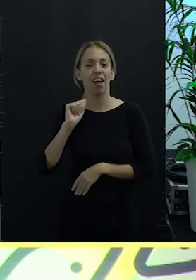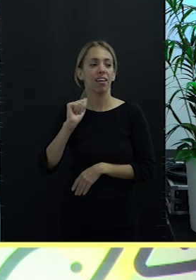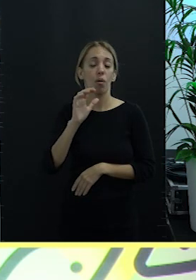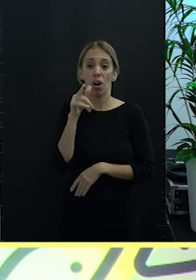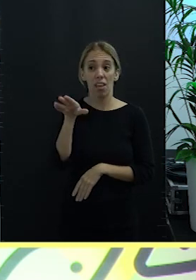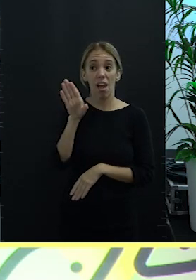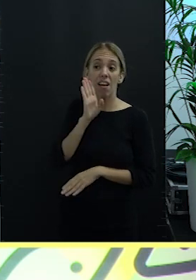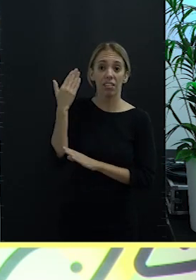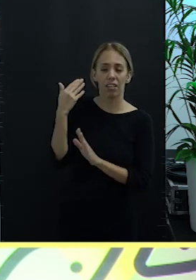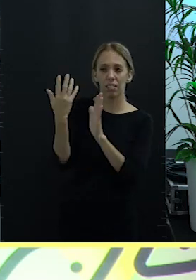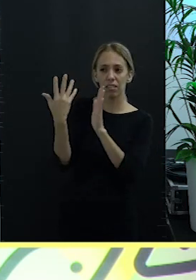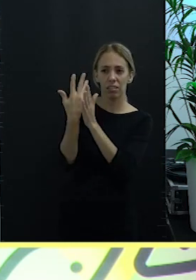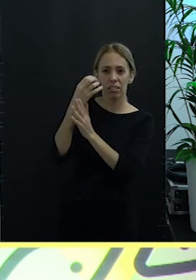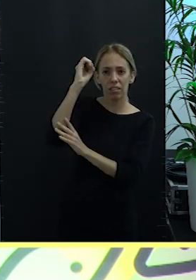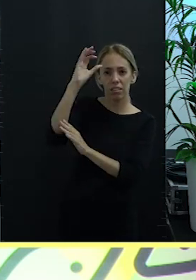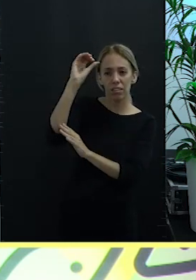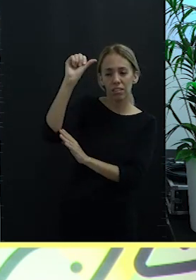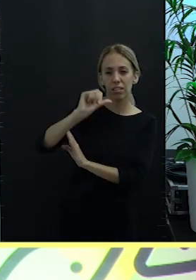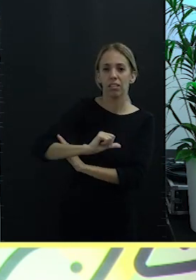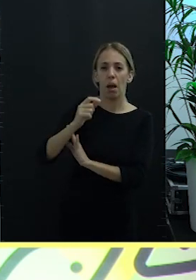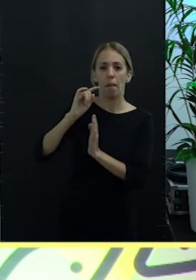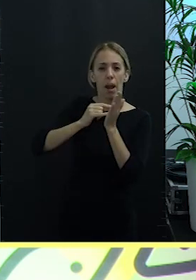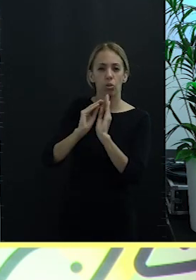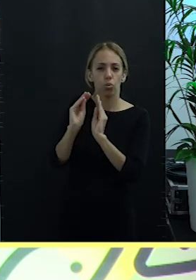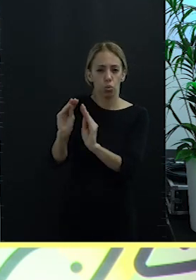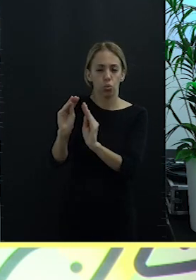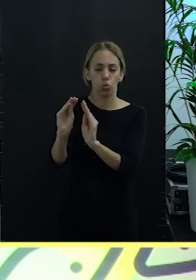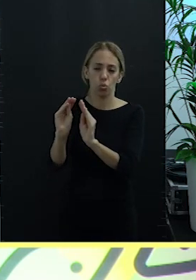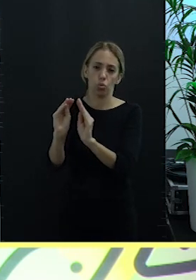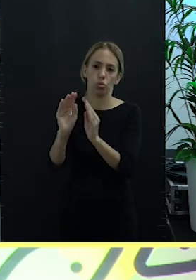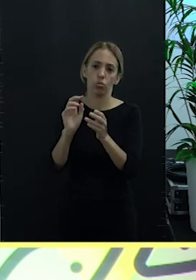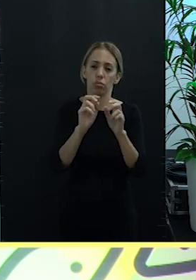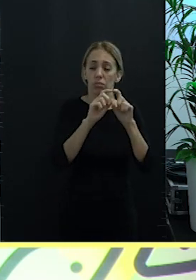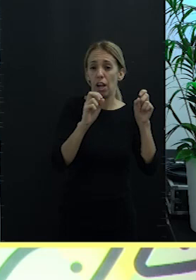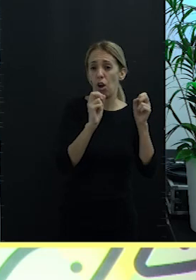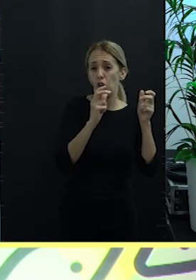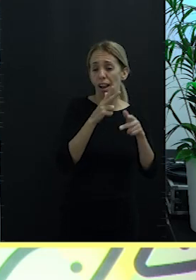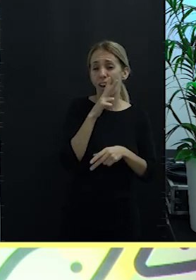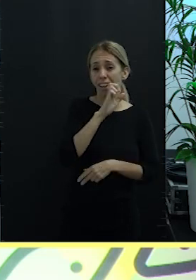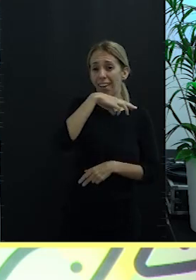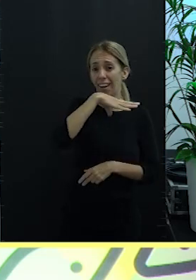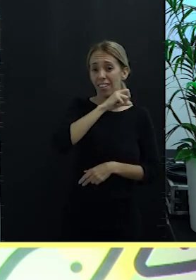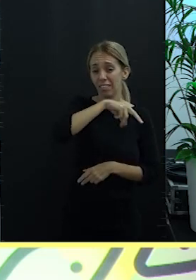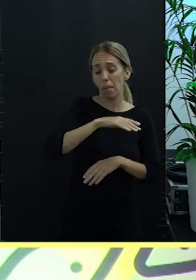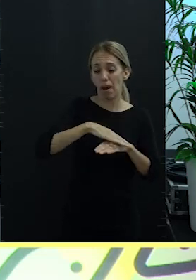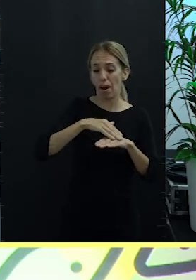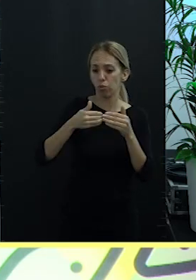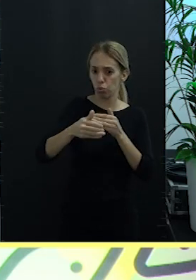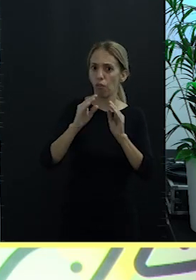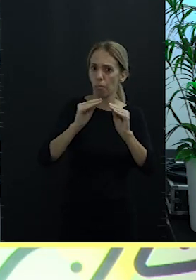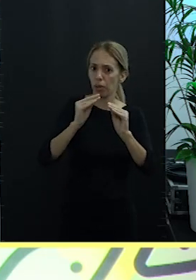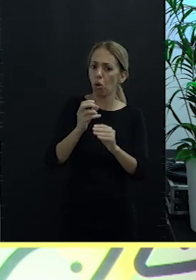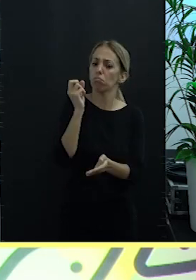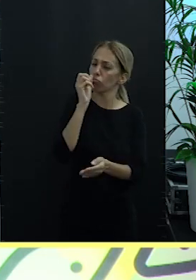por informarnos de los planes que lleva a cabo que cansa prometiéndonos este futuro en la formación. Yo vengo a